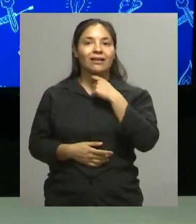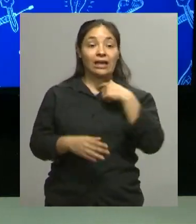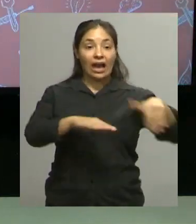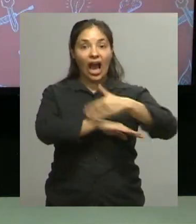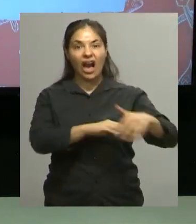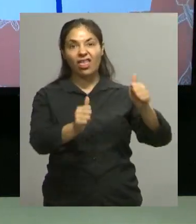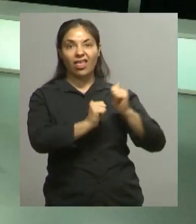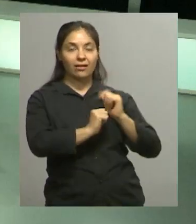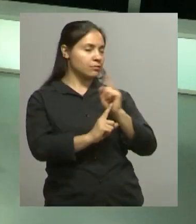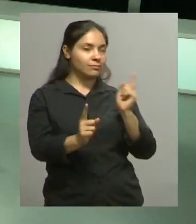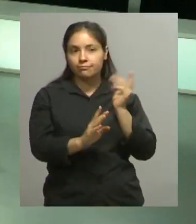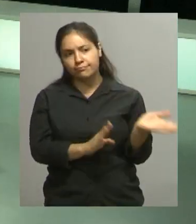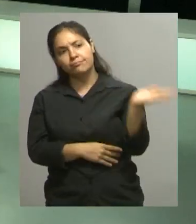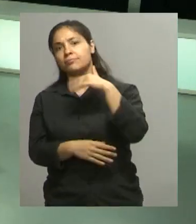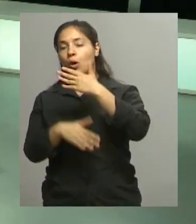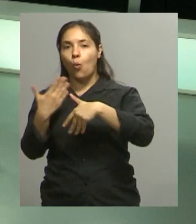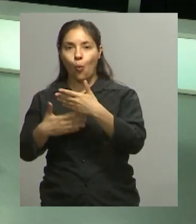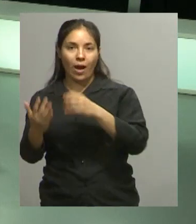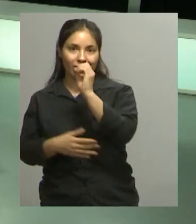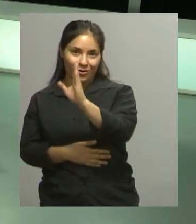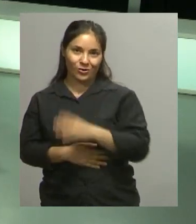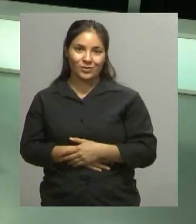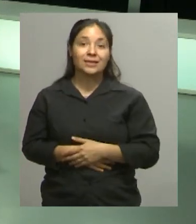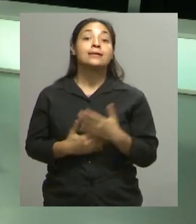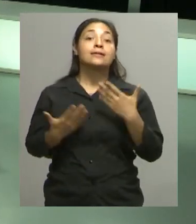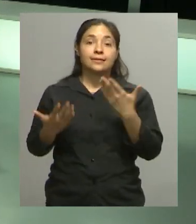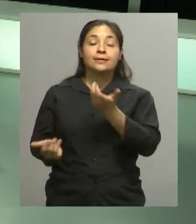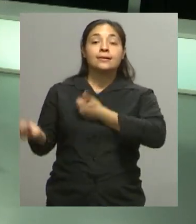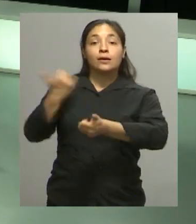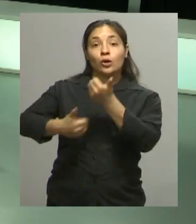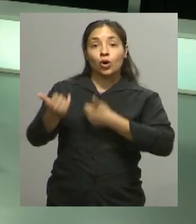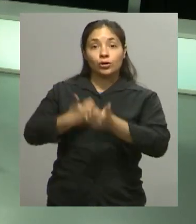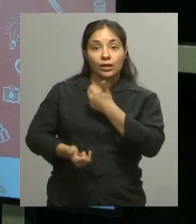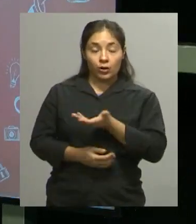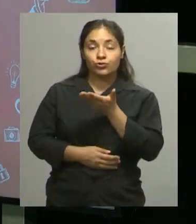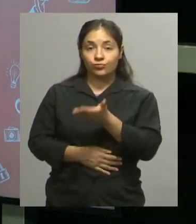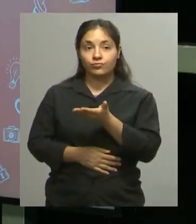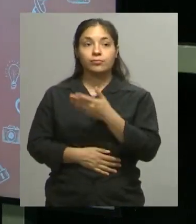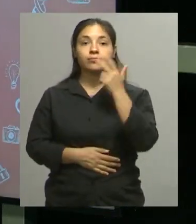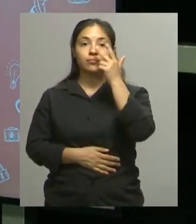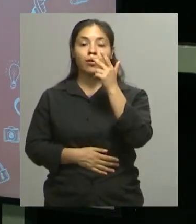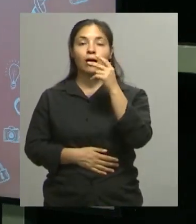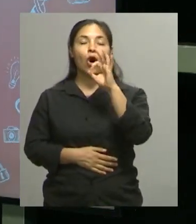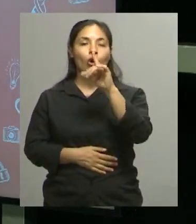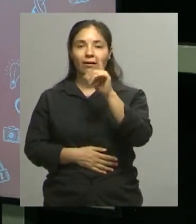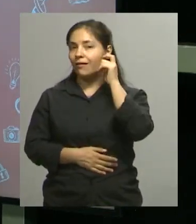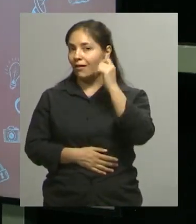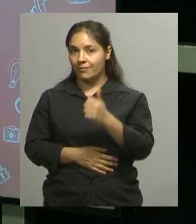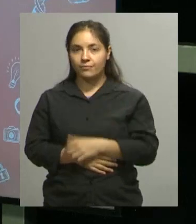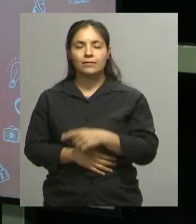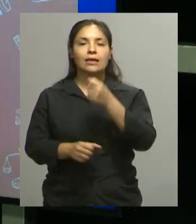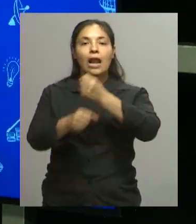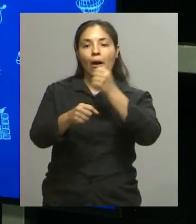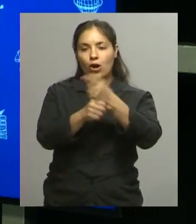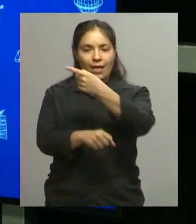calle Sacarlos No se dice generalmente Y a ver, Olga contanos ¿Cómo es el trabajo que hacen ustedes en la semana? ¿Tienen